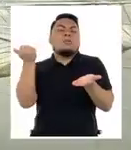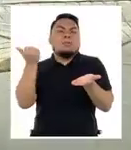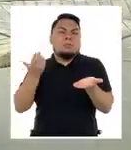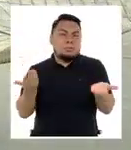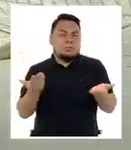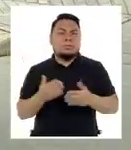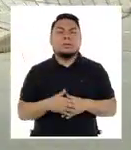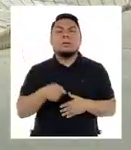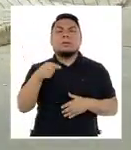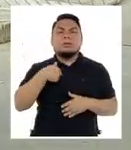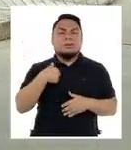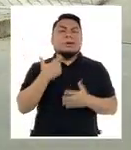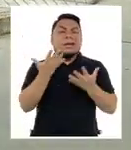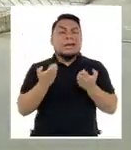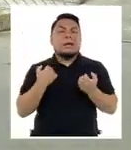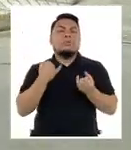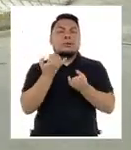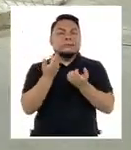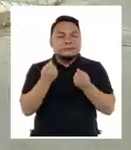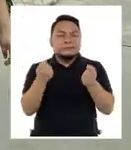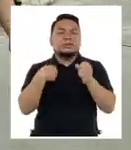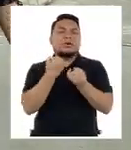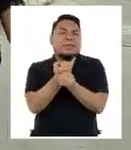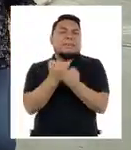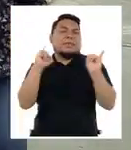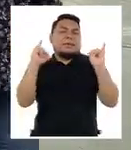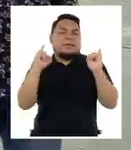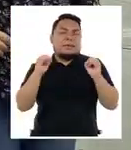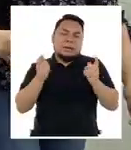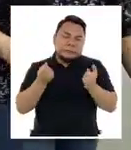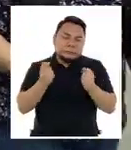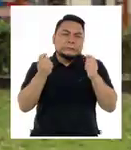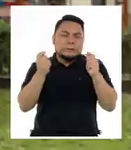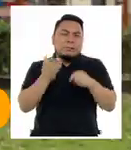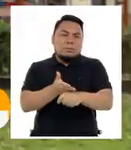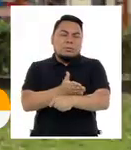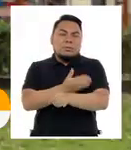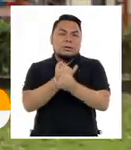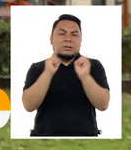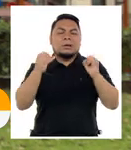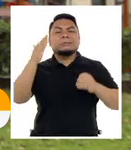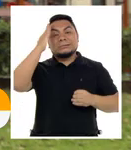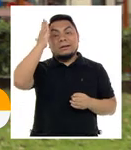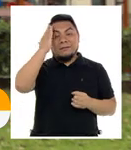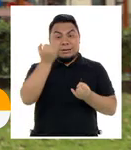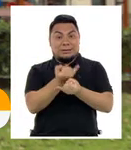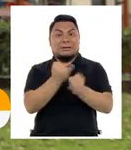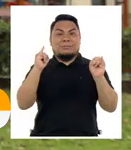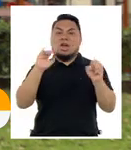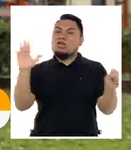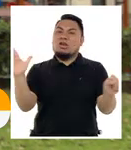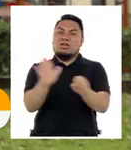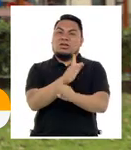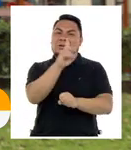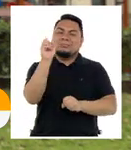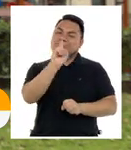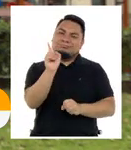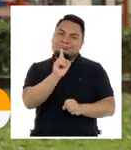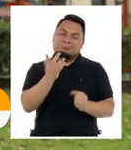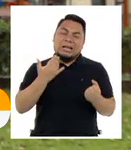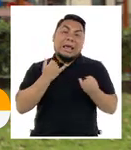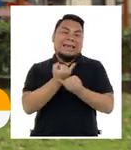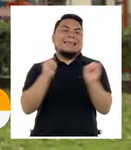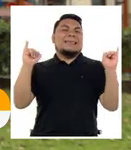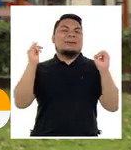Nosotros debemos aspirar a ser independientes en la medida de lo posible, reconociendo que la independencia no llega a ser total y